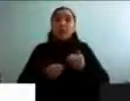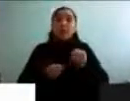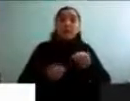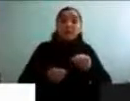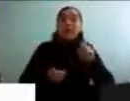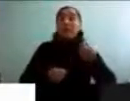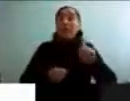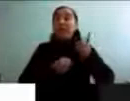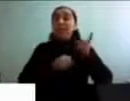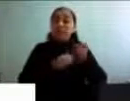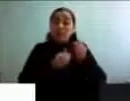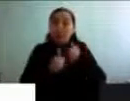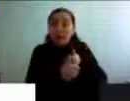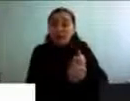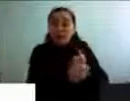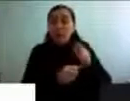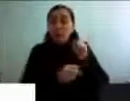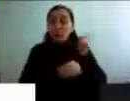étnico, entre otras cosas.